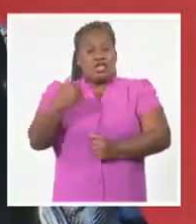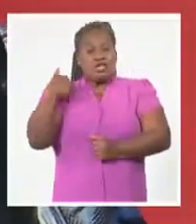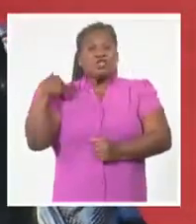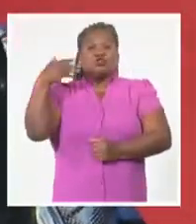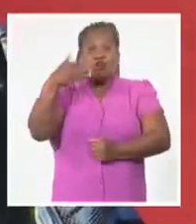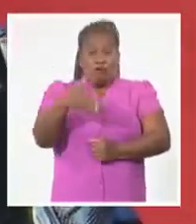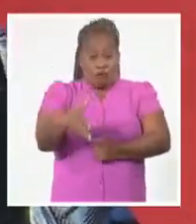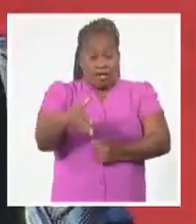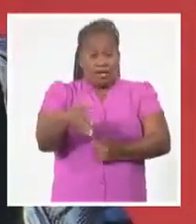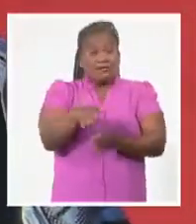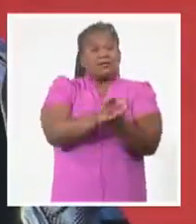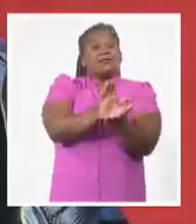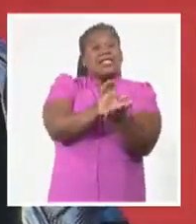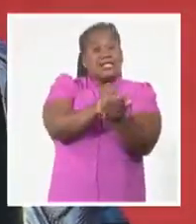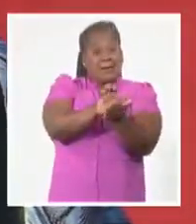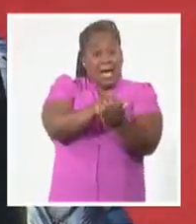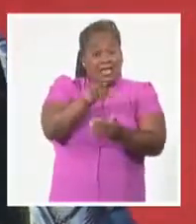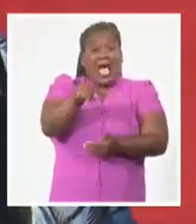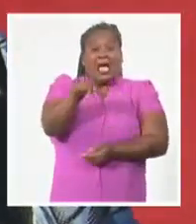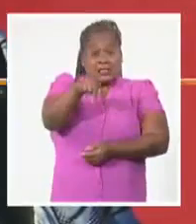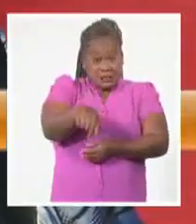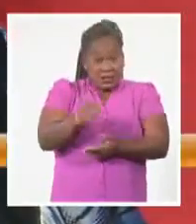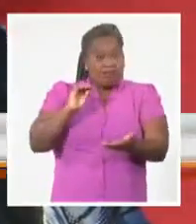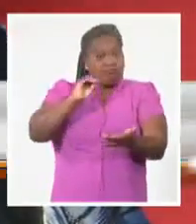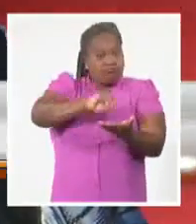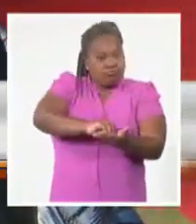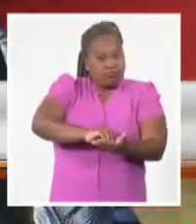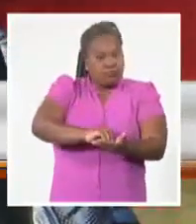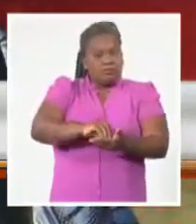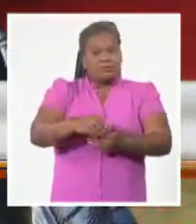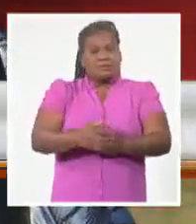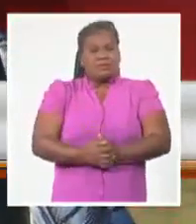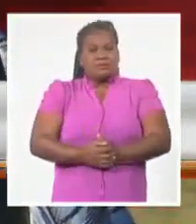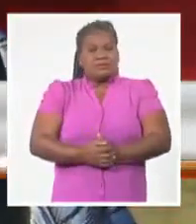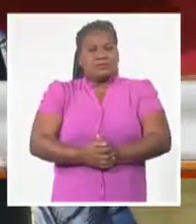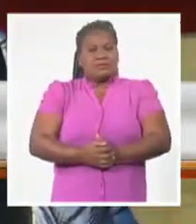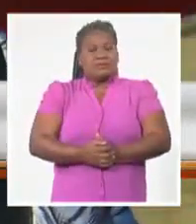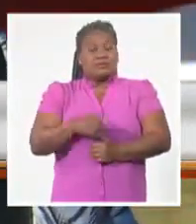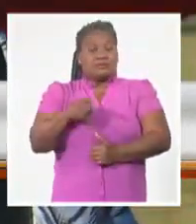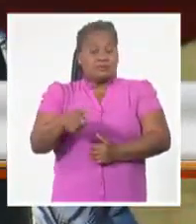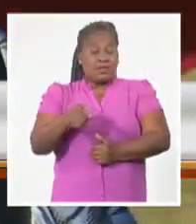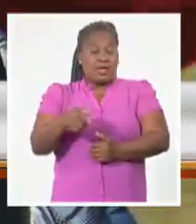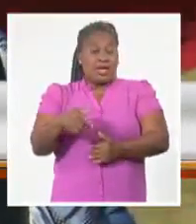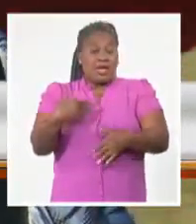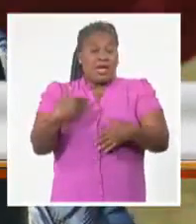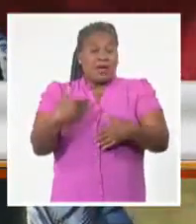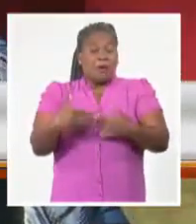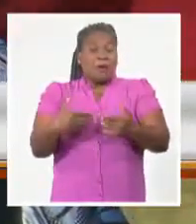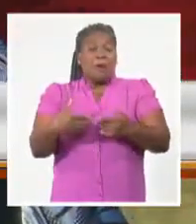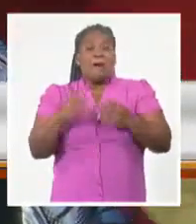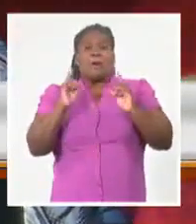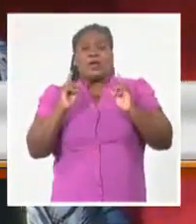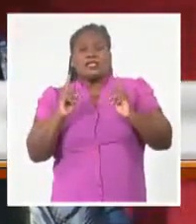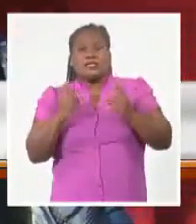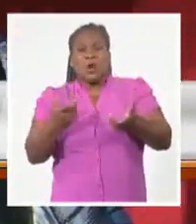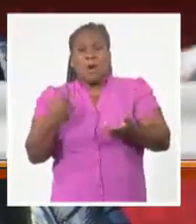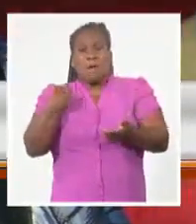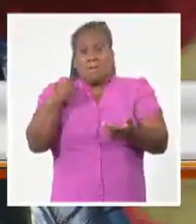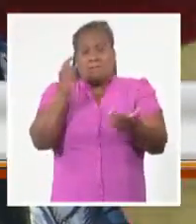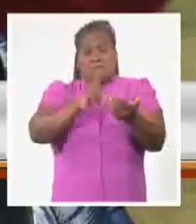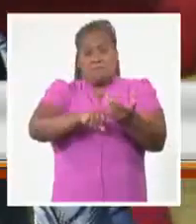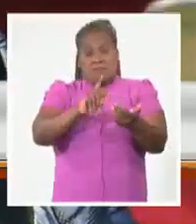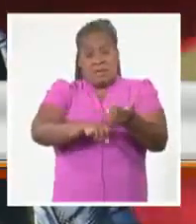Zapata, que fue donde me ubicaron. Fue incidente de índole política. ¿Qué le pasó? Mi papá